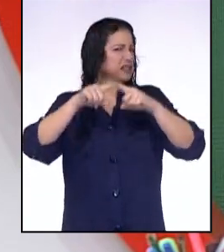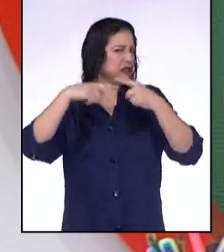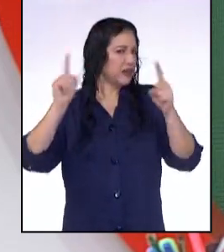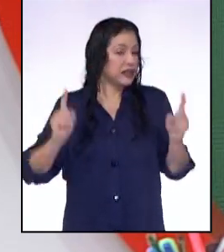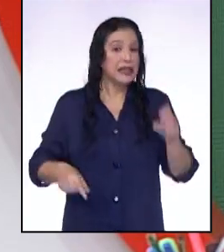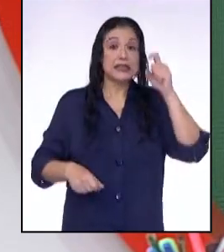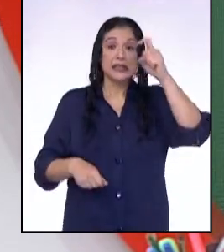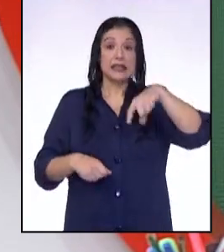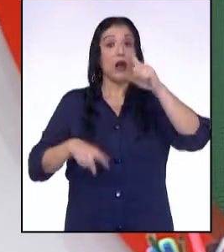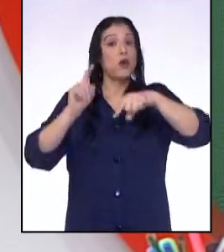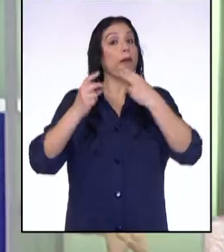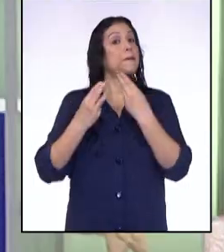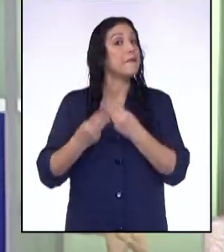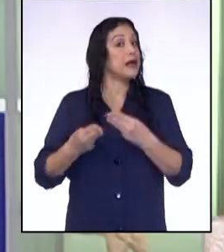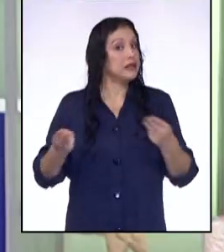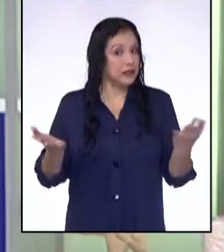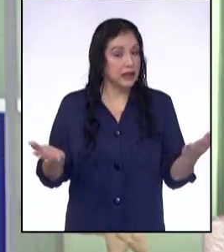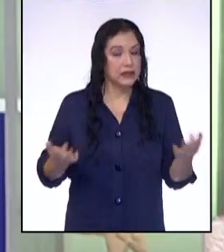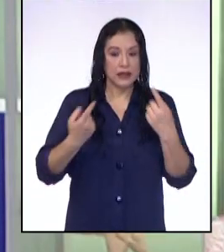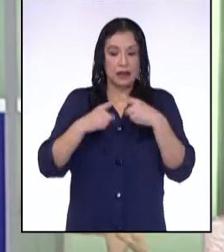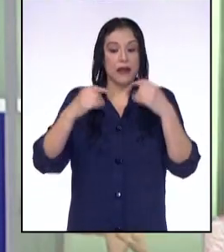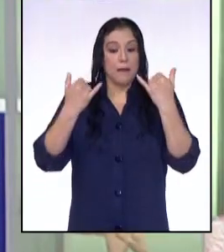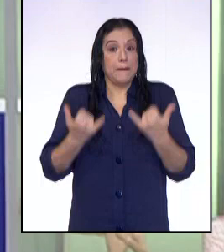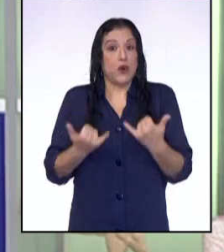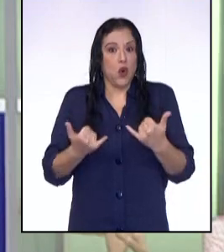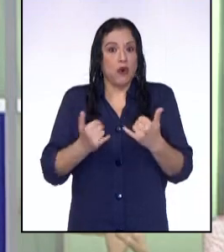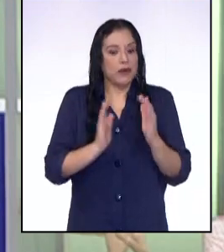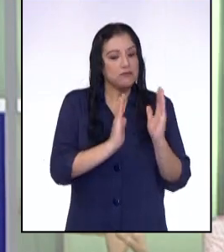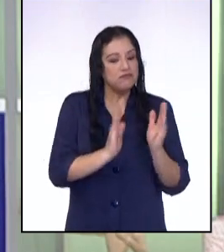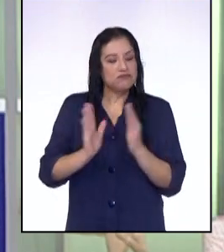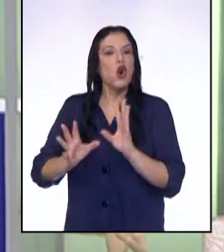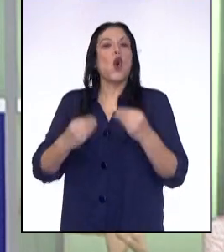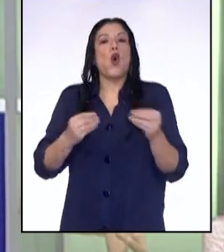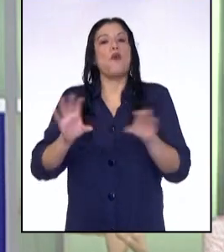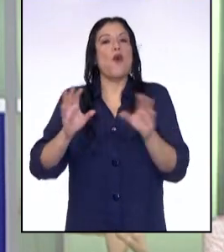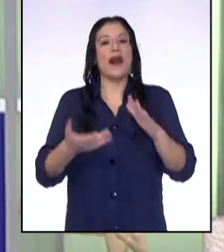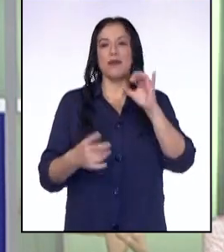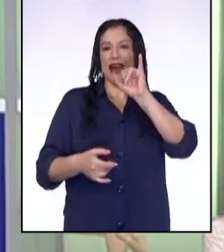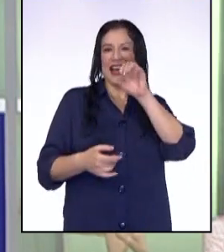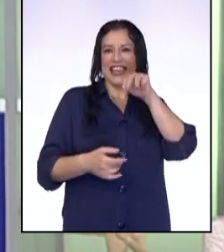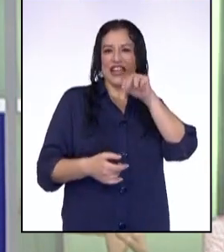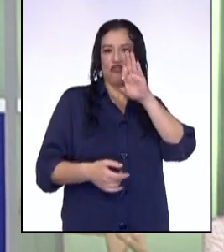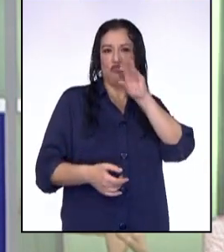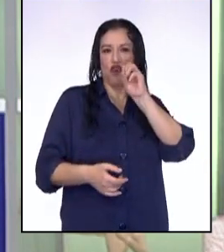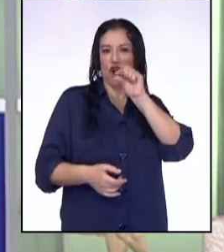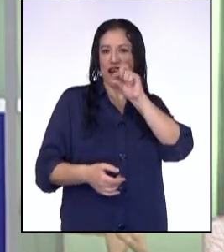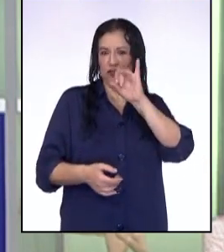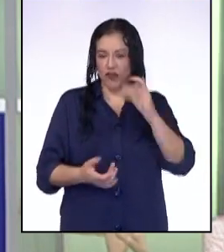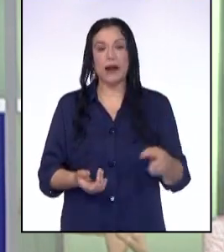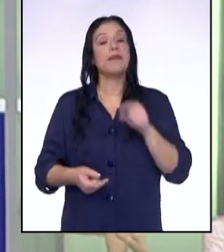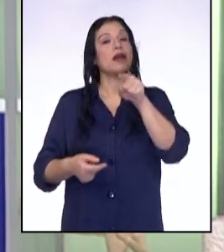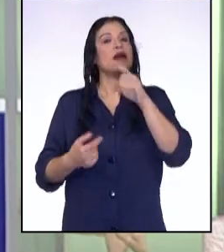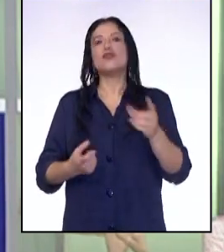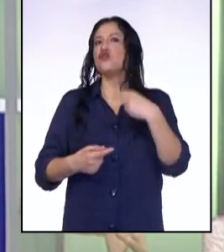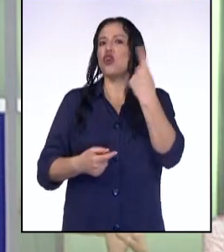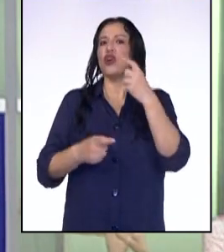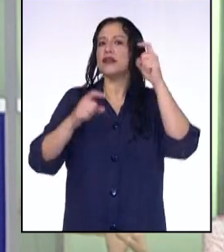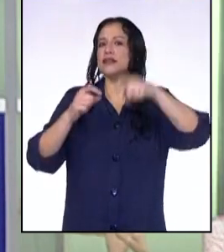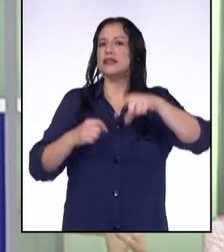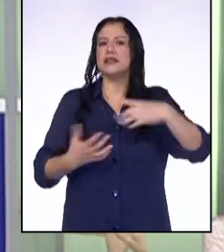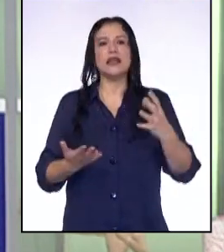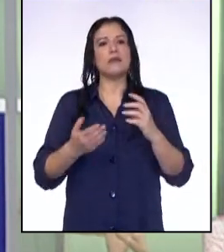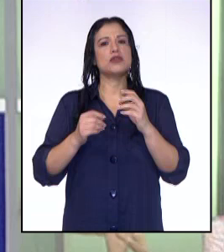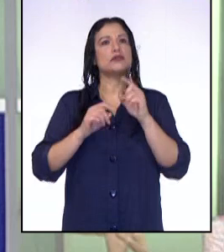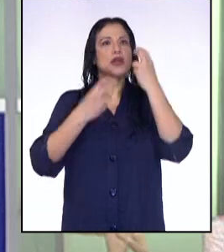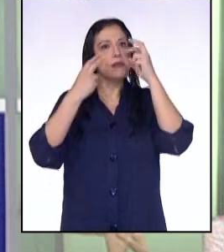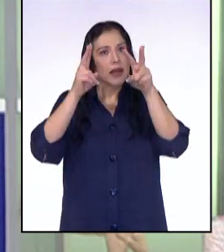necesitar algunos materiales. Pero hoy vamos a planificar cómo haremos nuestra infografía. Así que solo necesitamos hacer